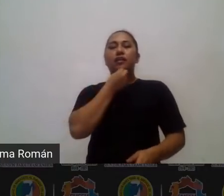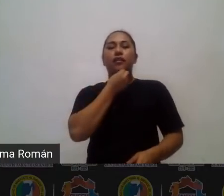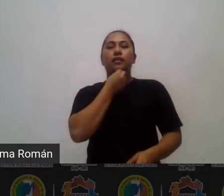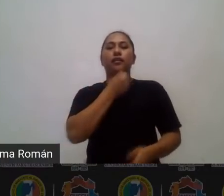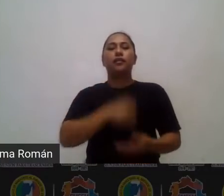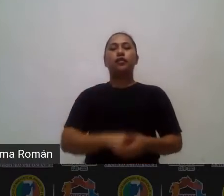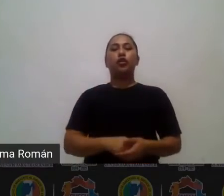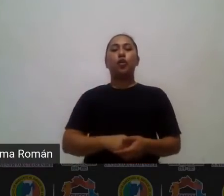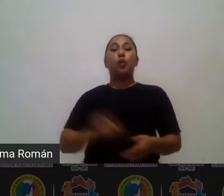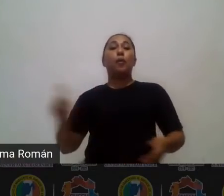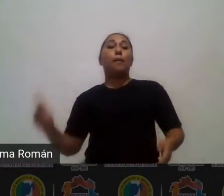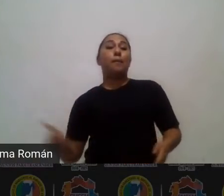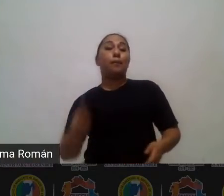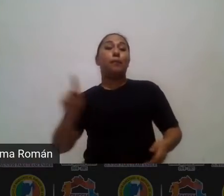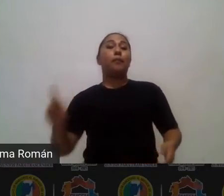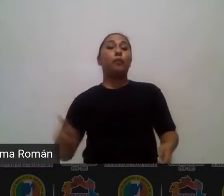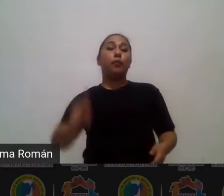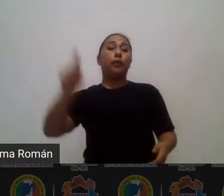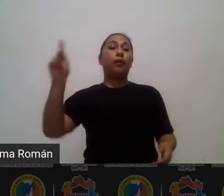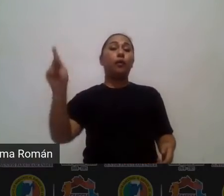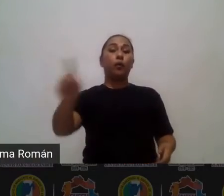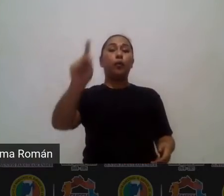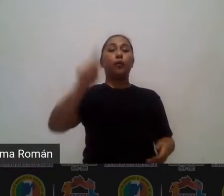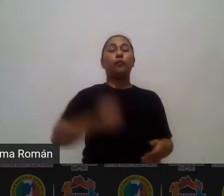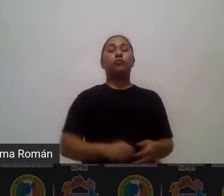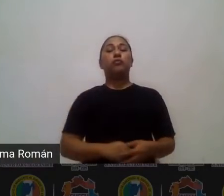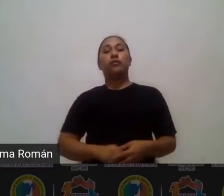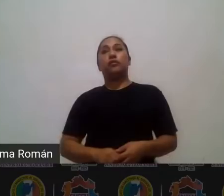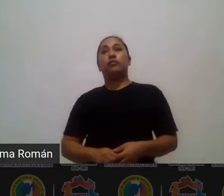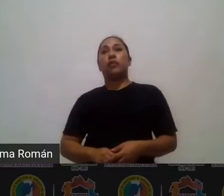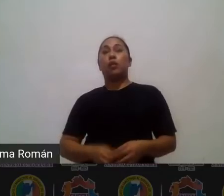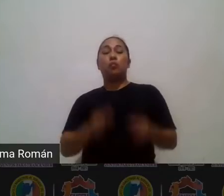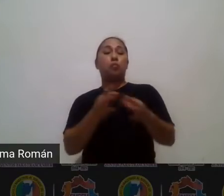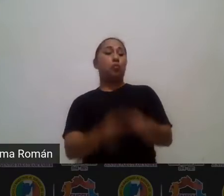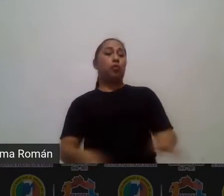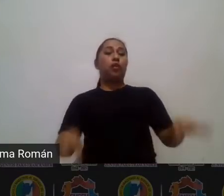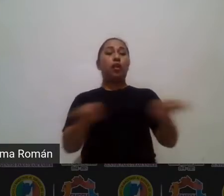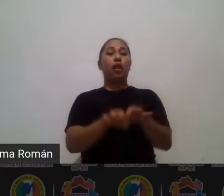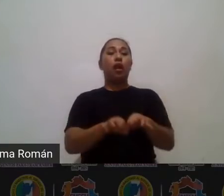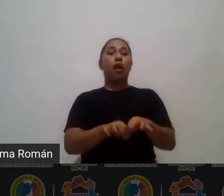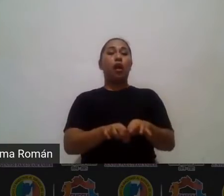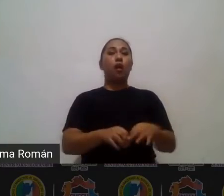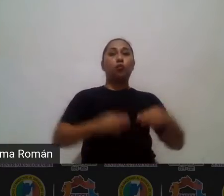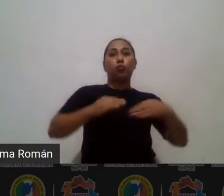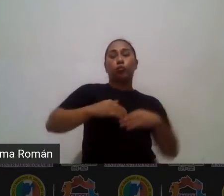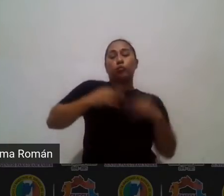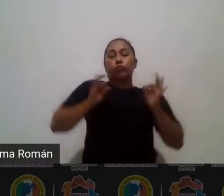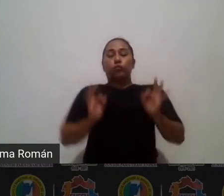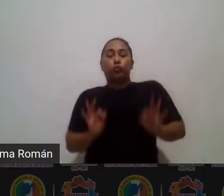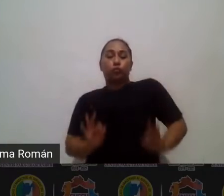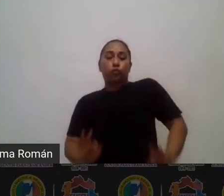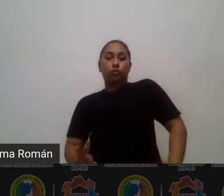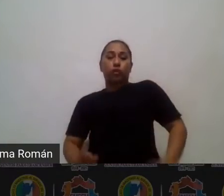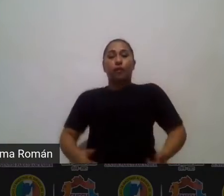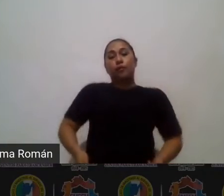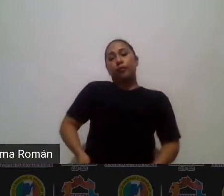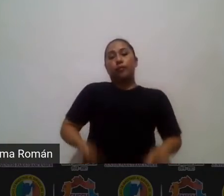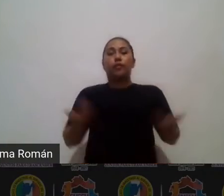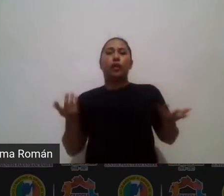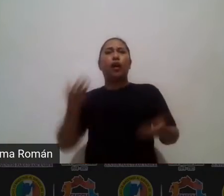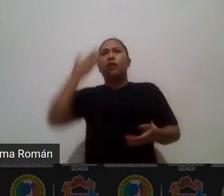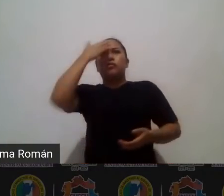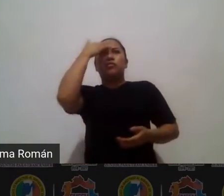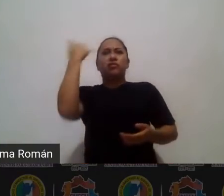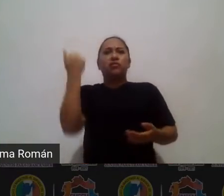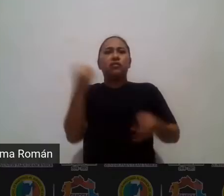qué fenómeno le interesa a lo mejor le interesa pues no sé las top model las modelos la moda no sé cuál